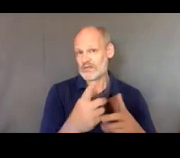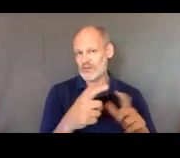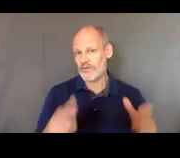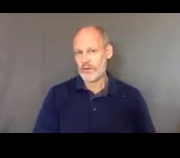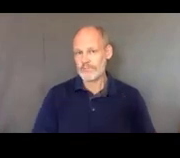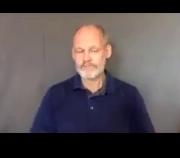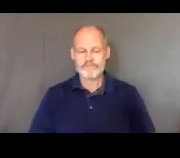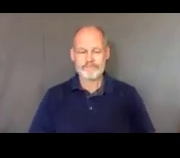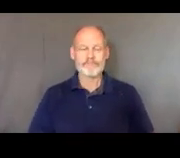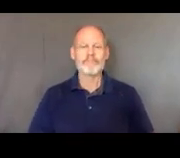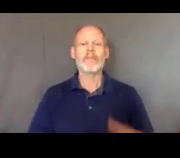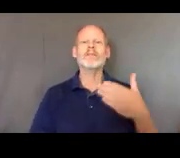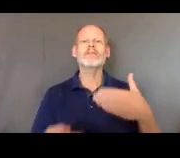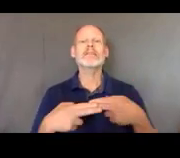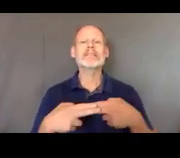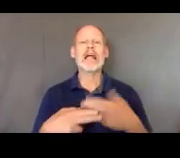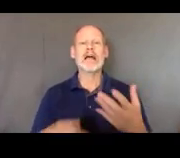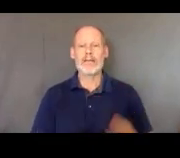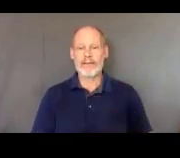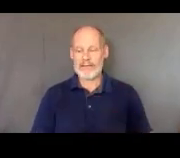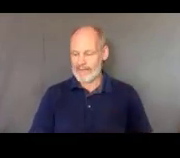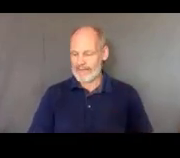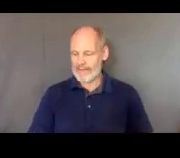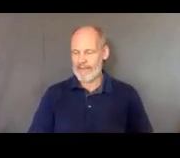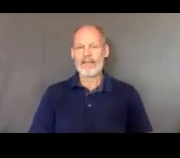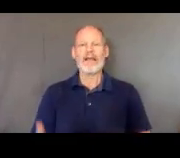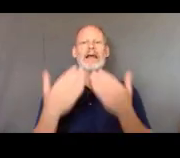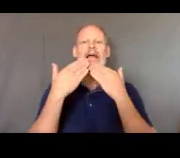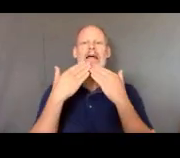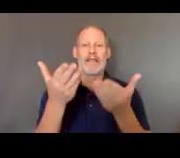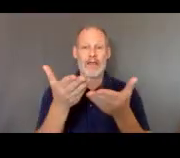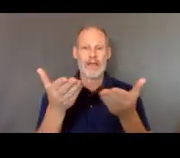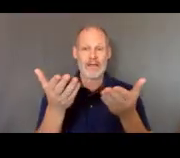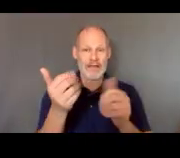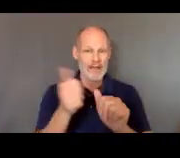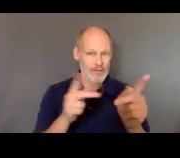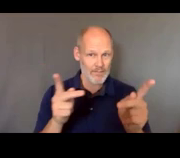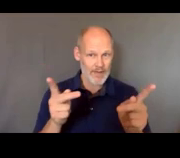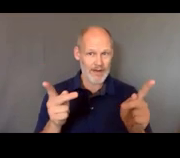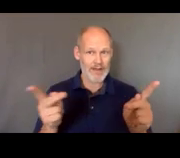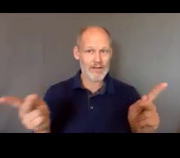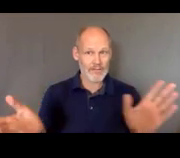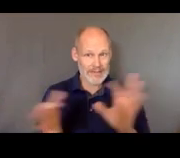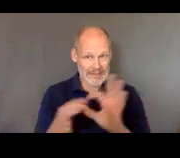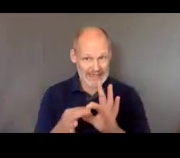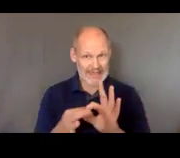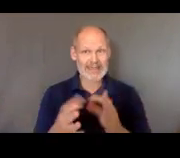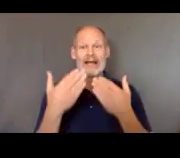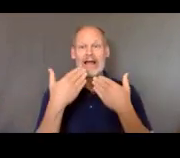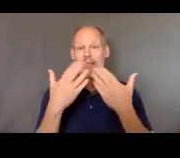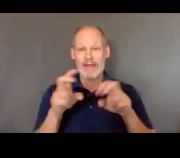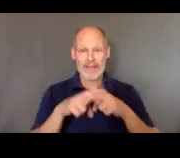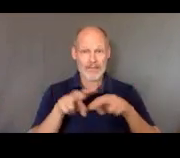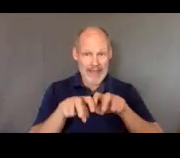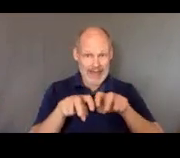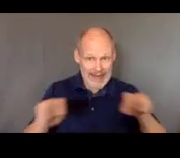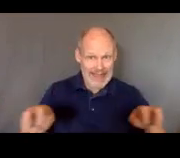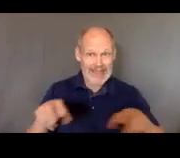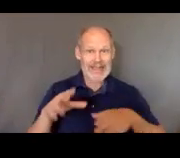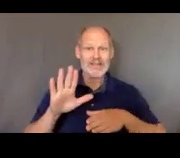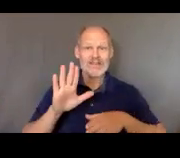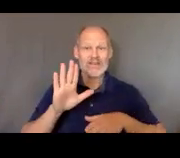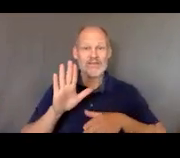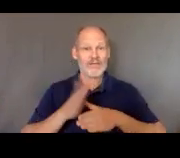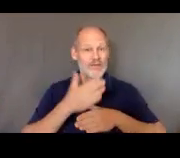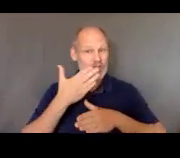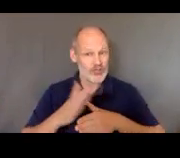bien entonces quiero agradecerles a todos por participar quiero agradecer a nuestros panelistas por compartir